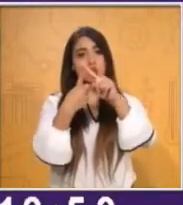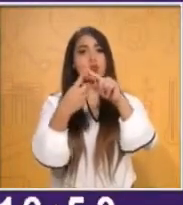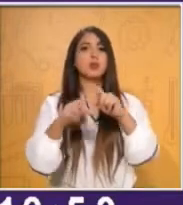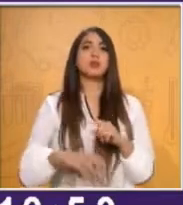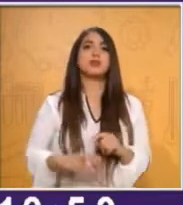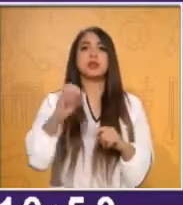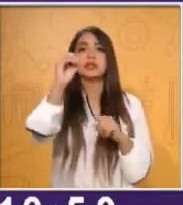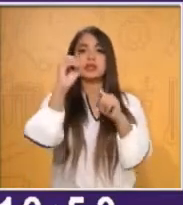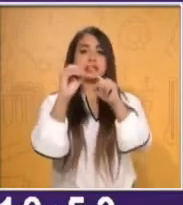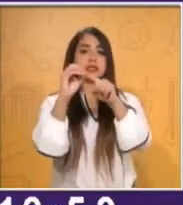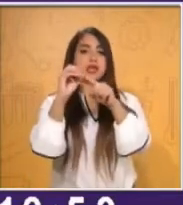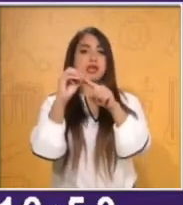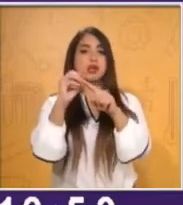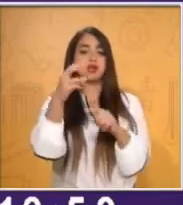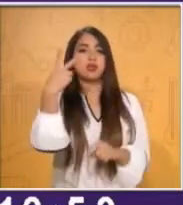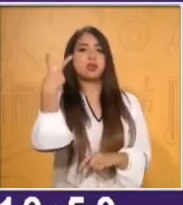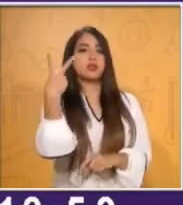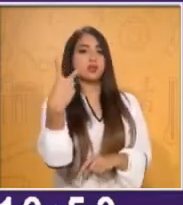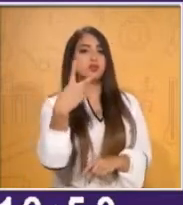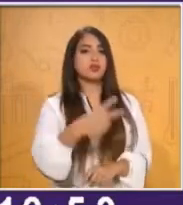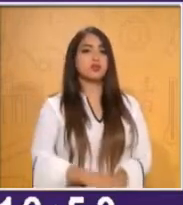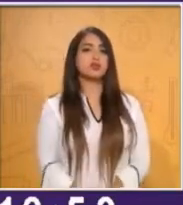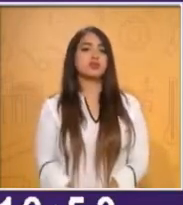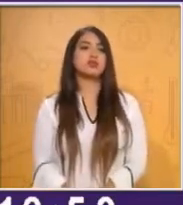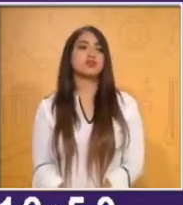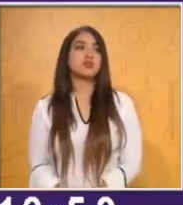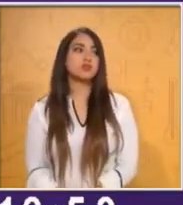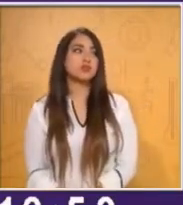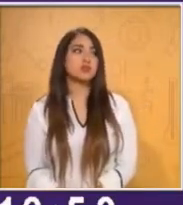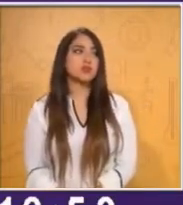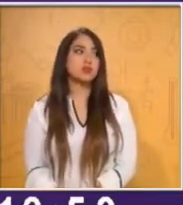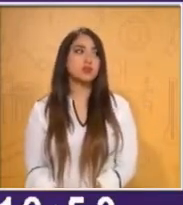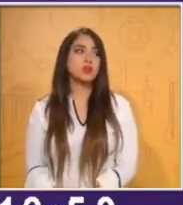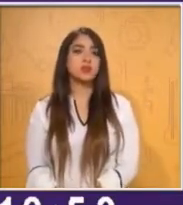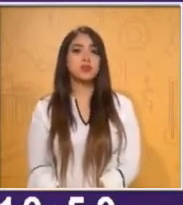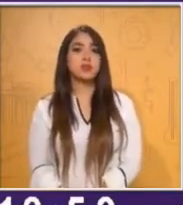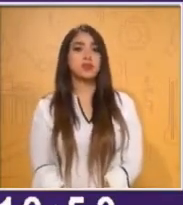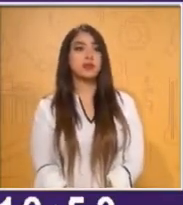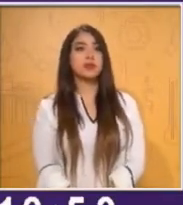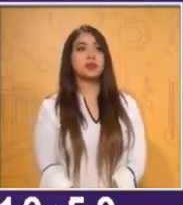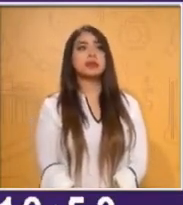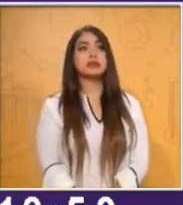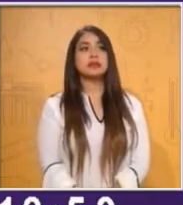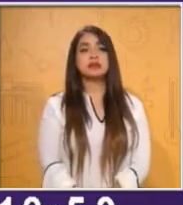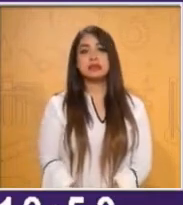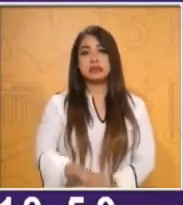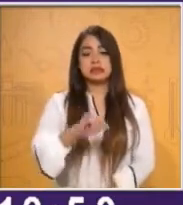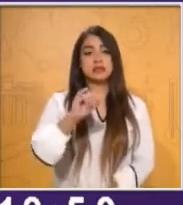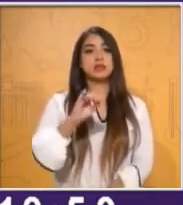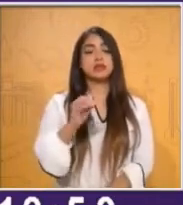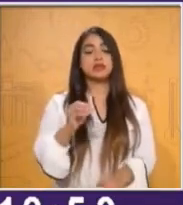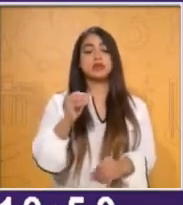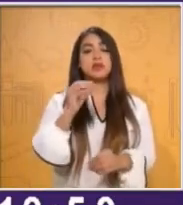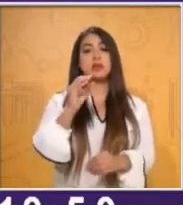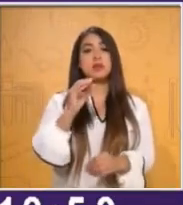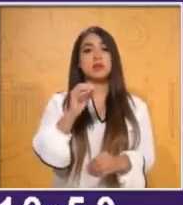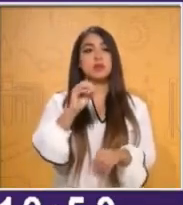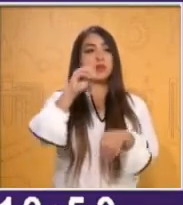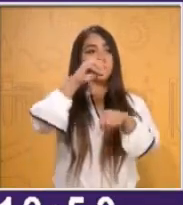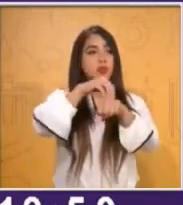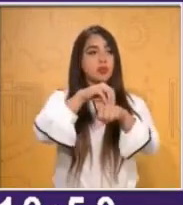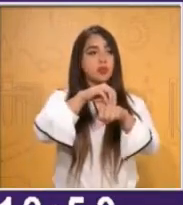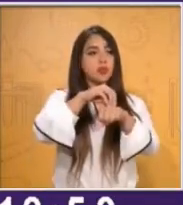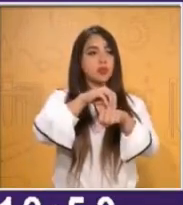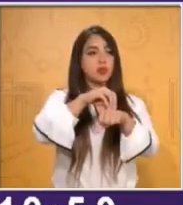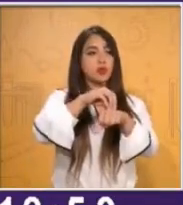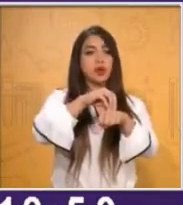el dos y formé el ciento dos. Recuerda, tienes que colocar el número y a continuación y al ladito su